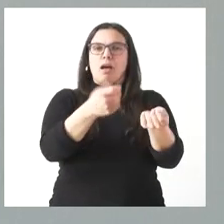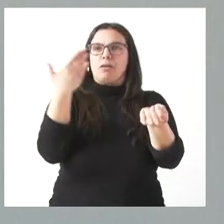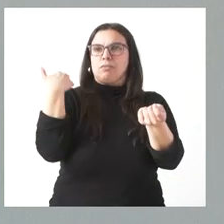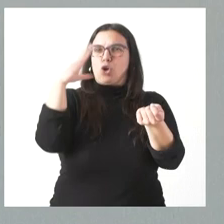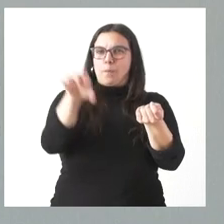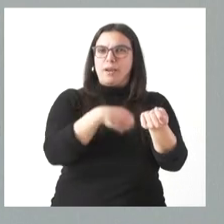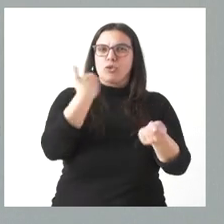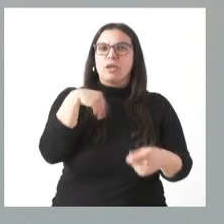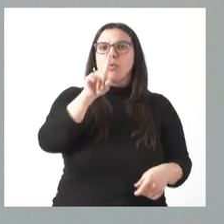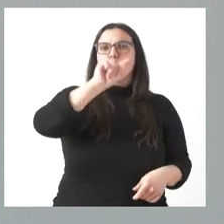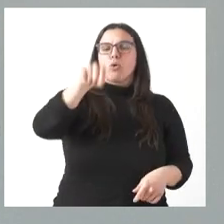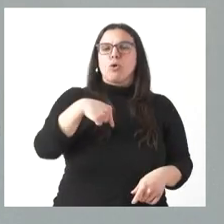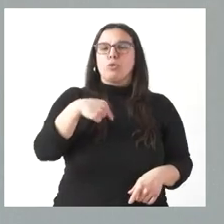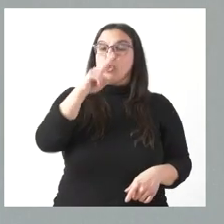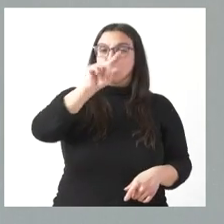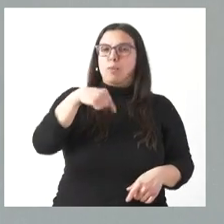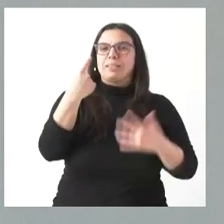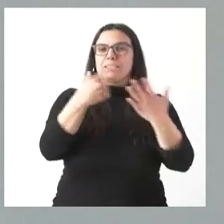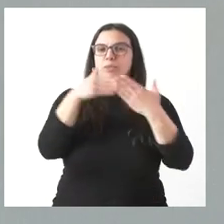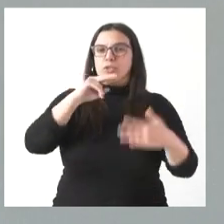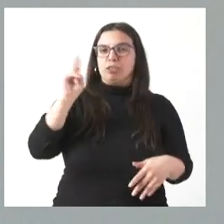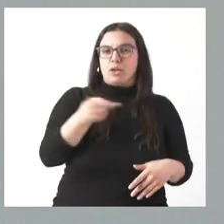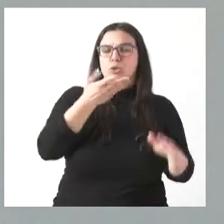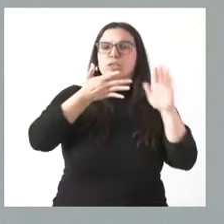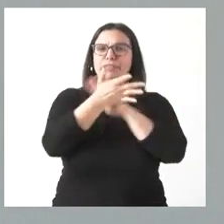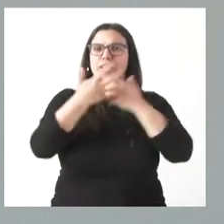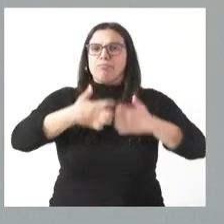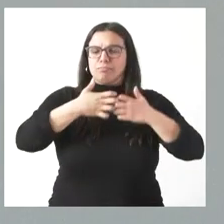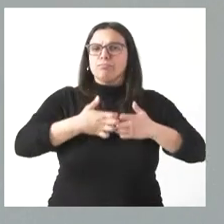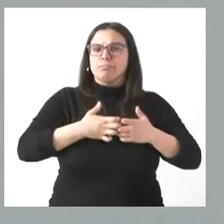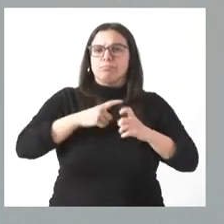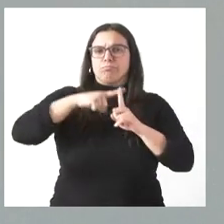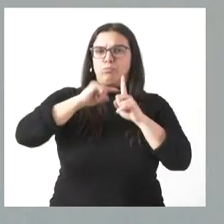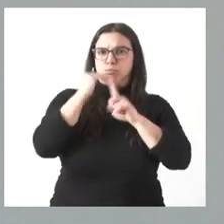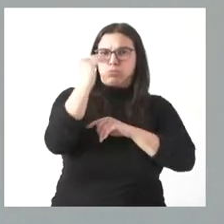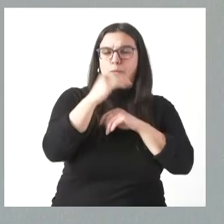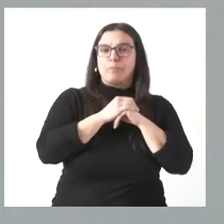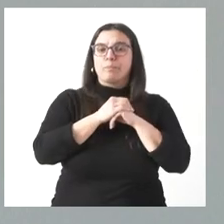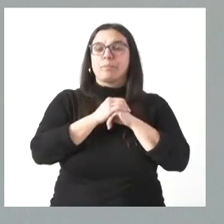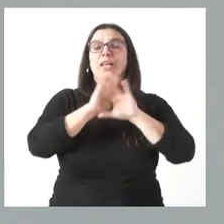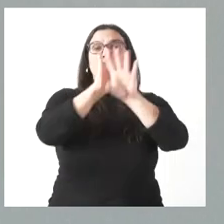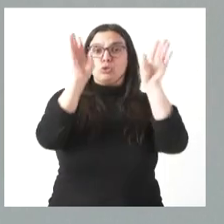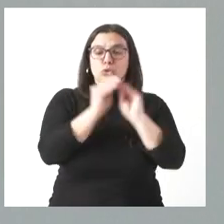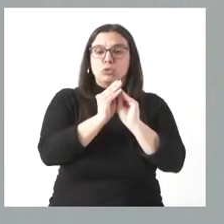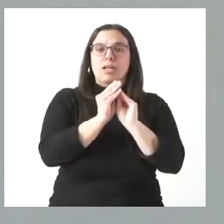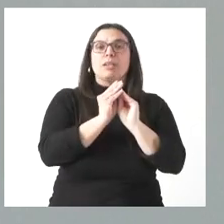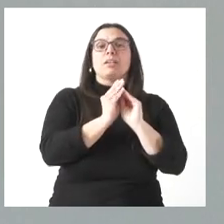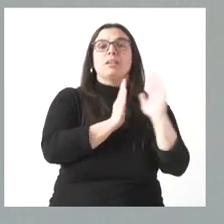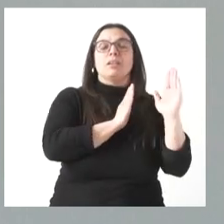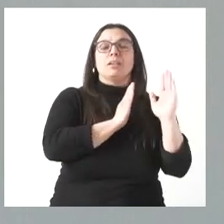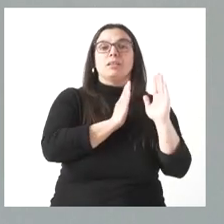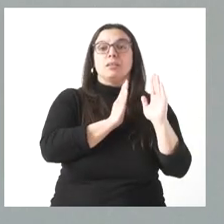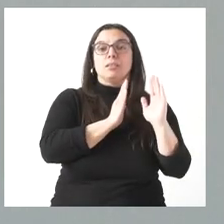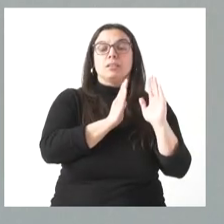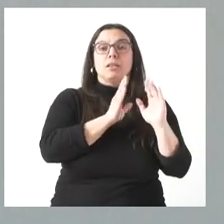importe de 2,6 millones de euros. Se trata de un acelerador de altas prestaciones. La inversión del equipamiento, por tanto, tuvo 2,6 millones de euros. Lo que